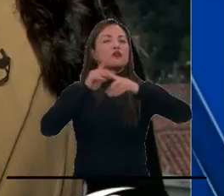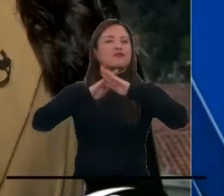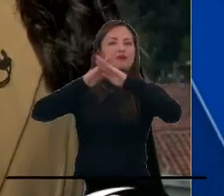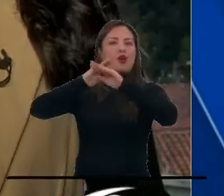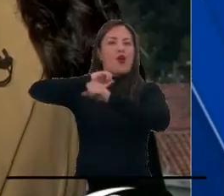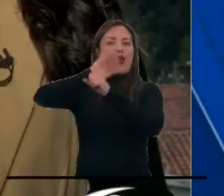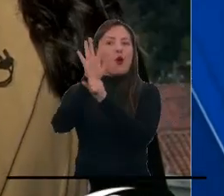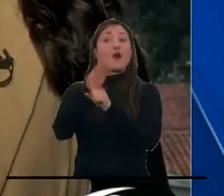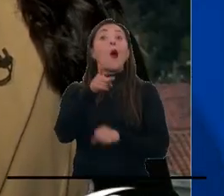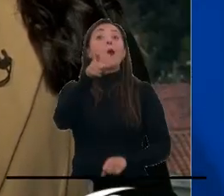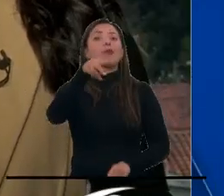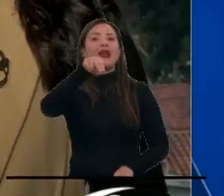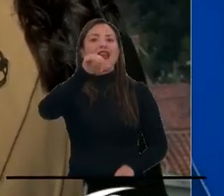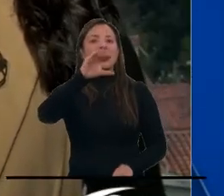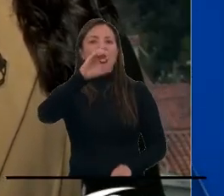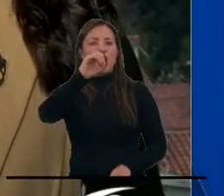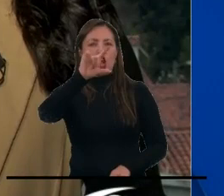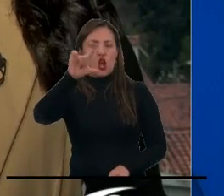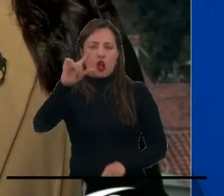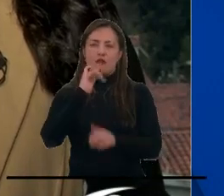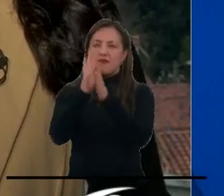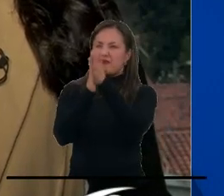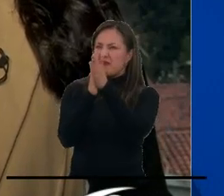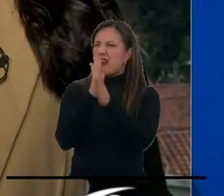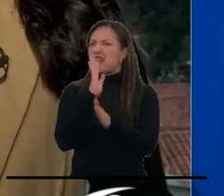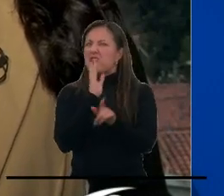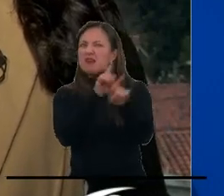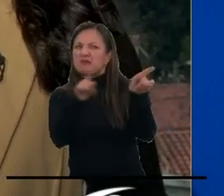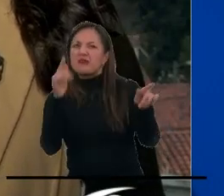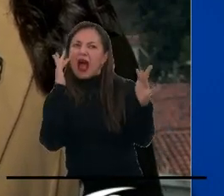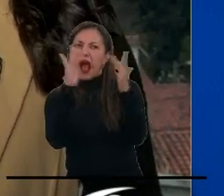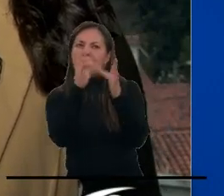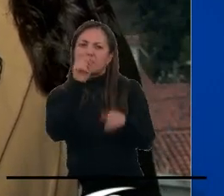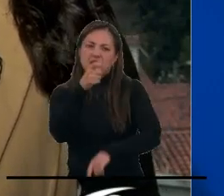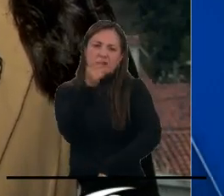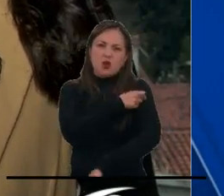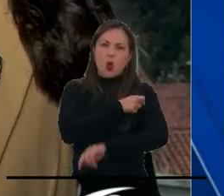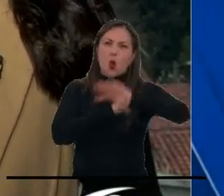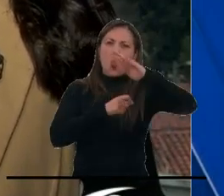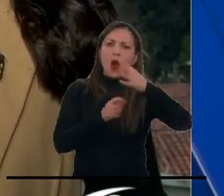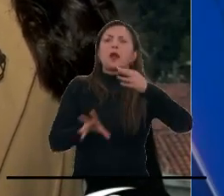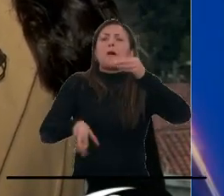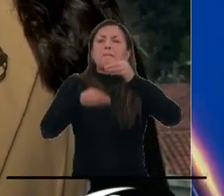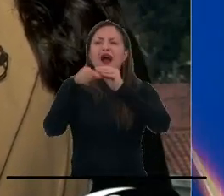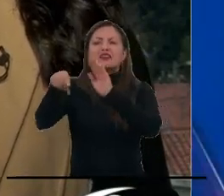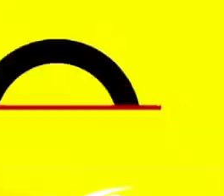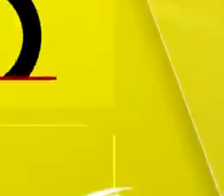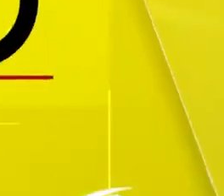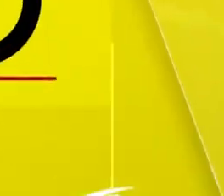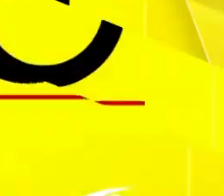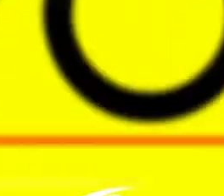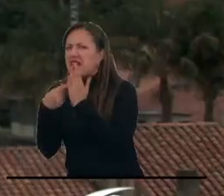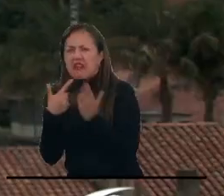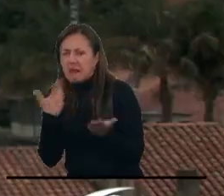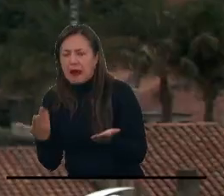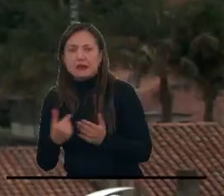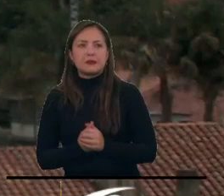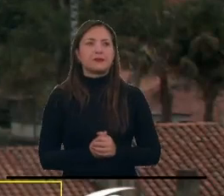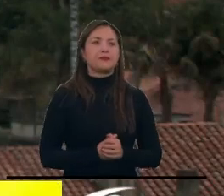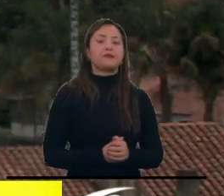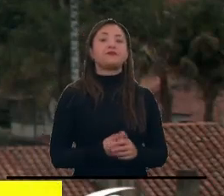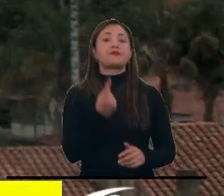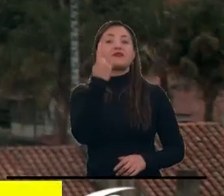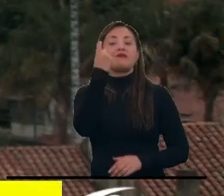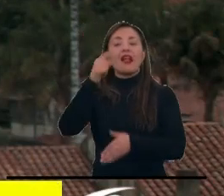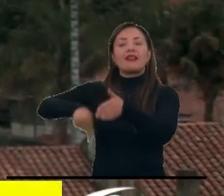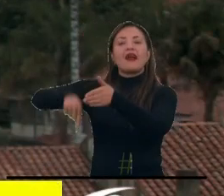Buitrago. ¿Quiénes podrán aplicarse esta nueva dosis y qué otros aspectos contempla la normativa, Nicole? Juanita, solo falta la firma